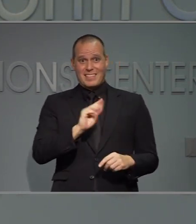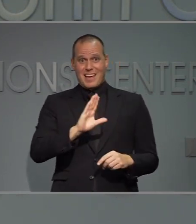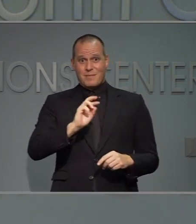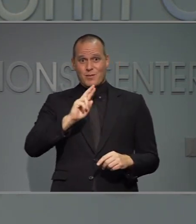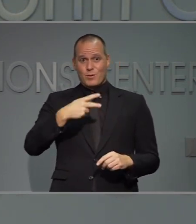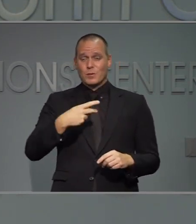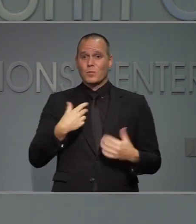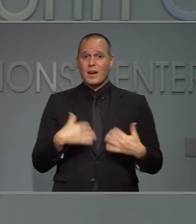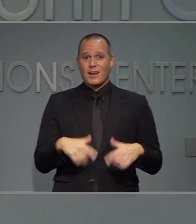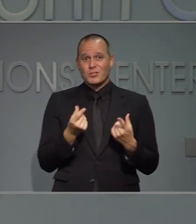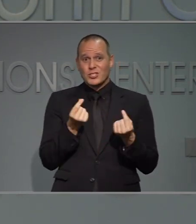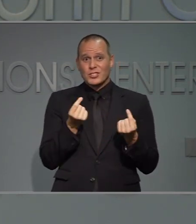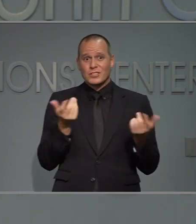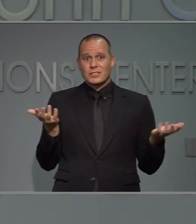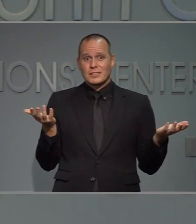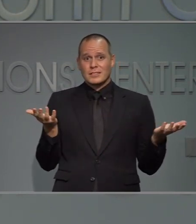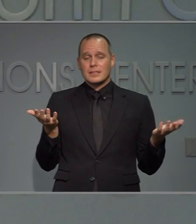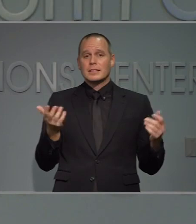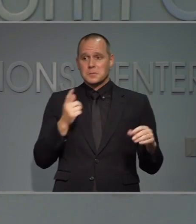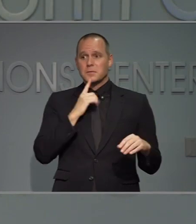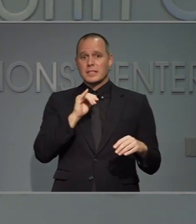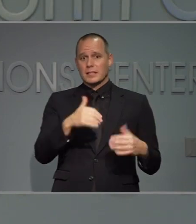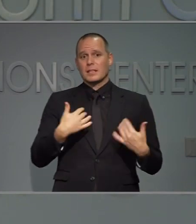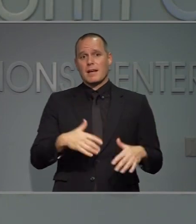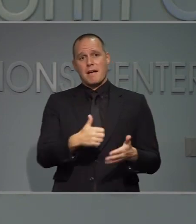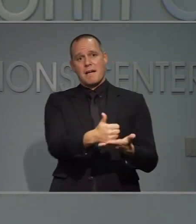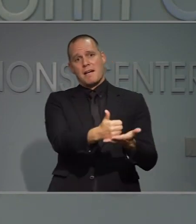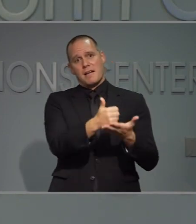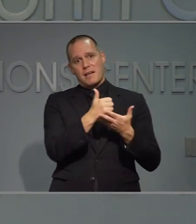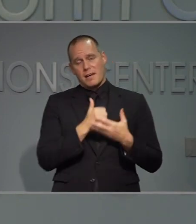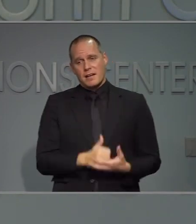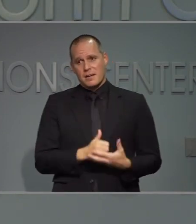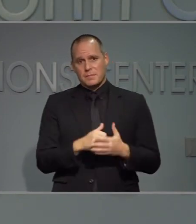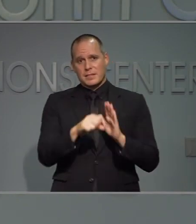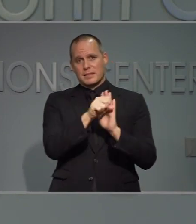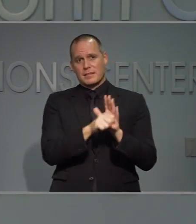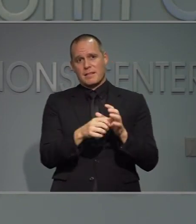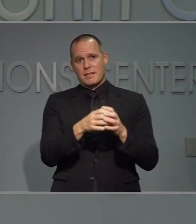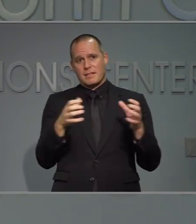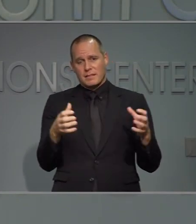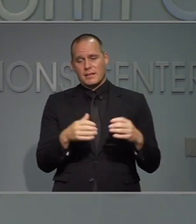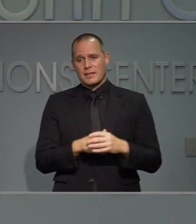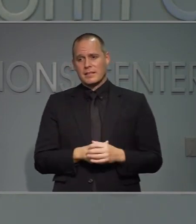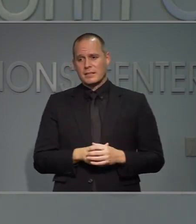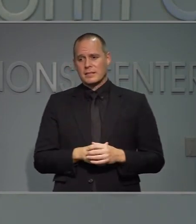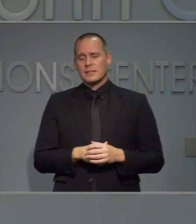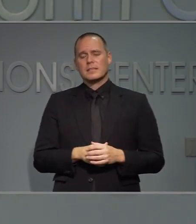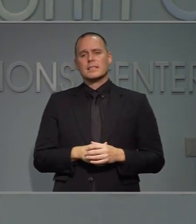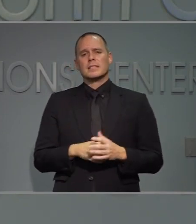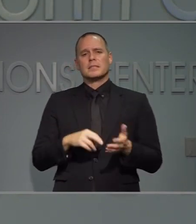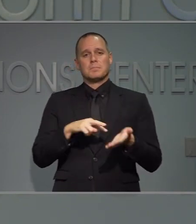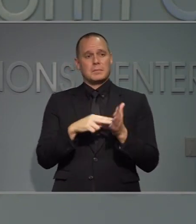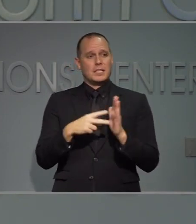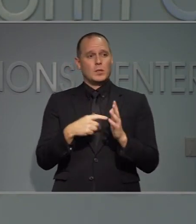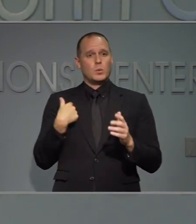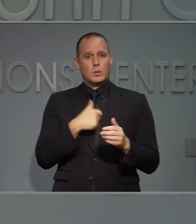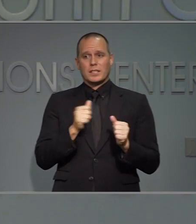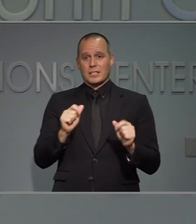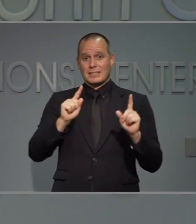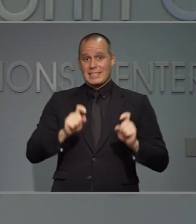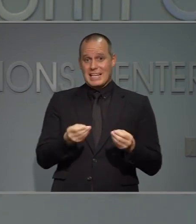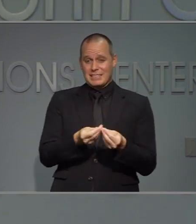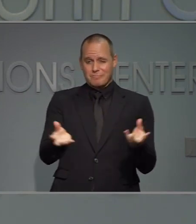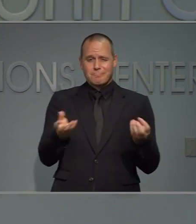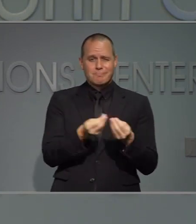ellos, porque ellos tomaron gran parte de la carga del estado y nos ayudaron a